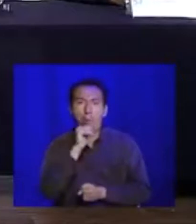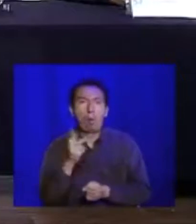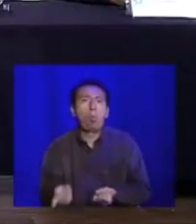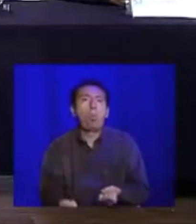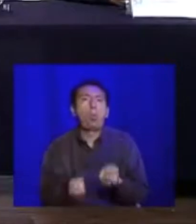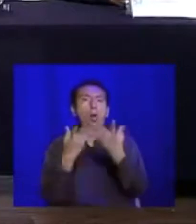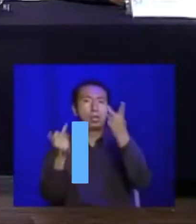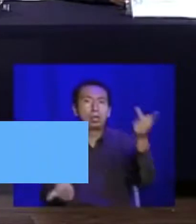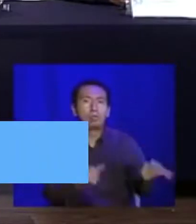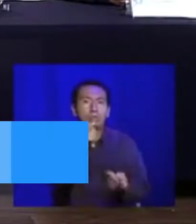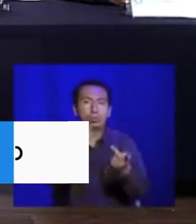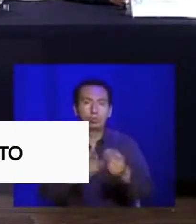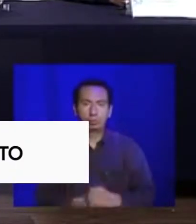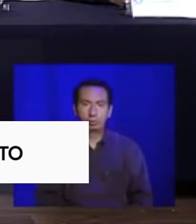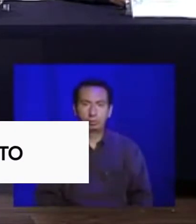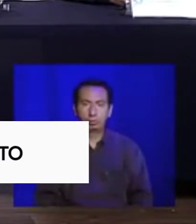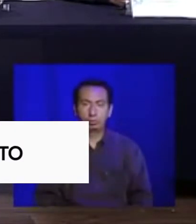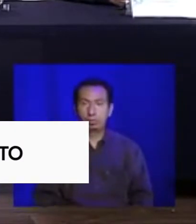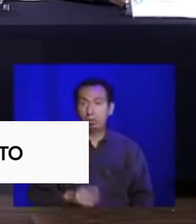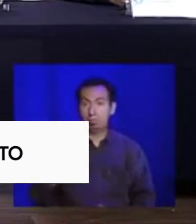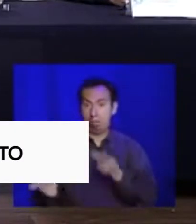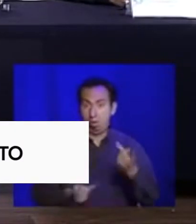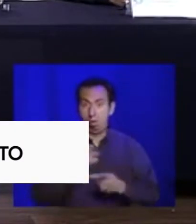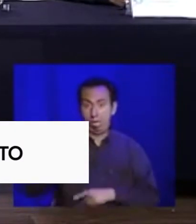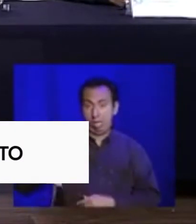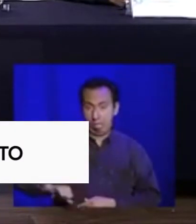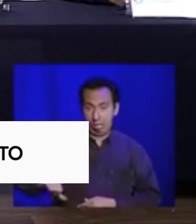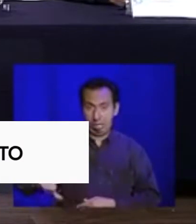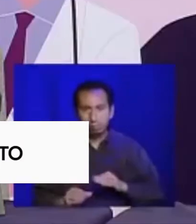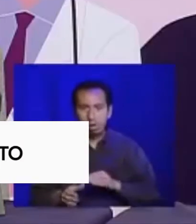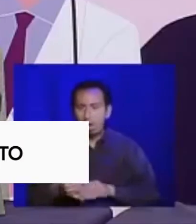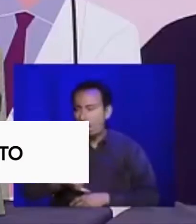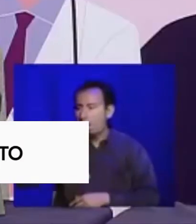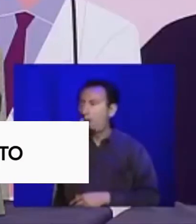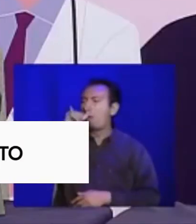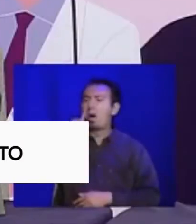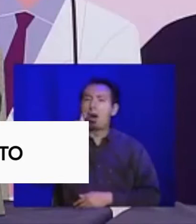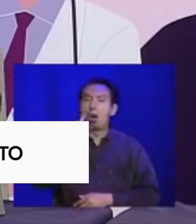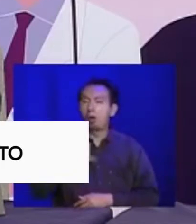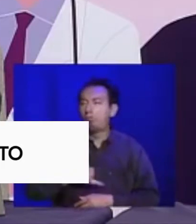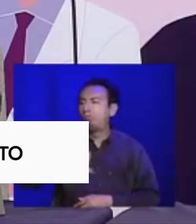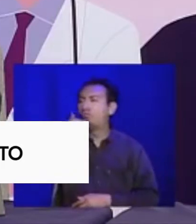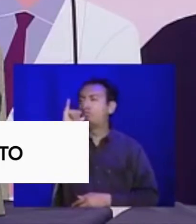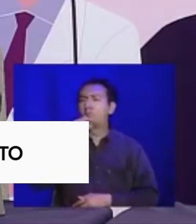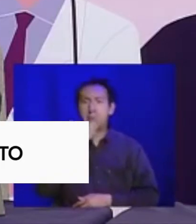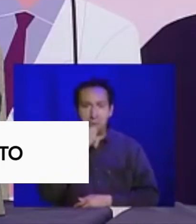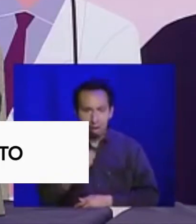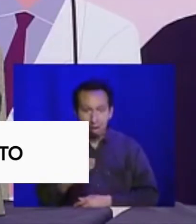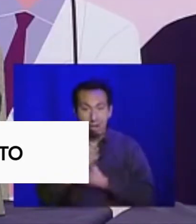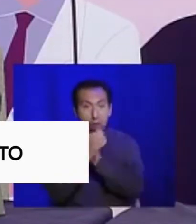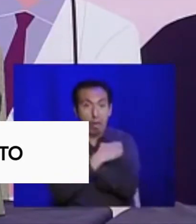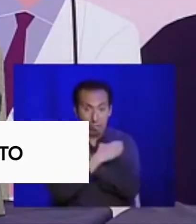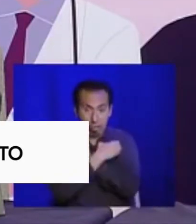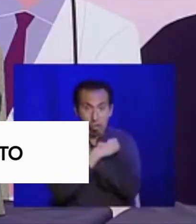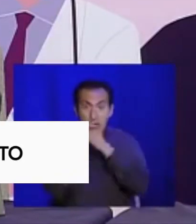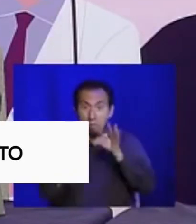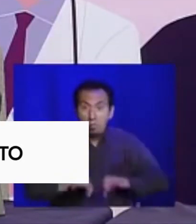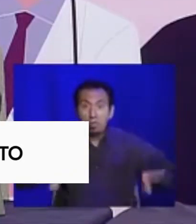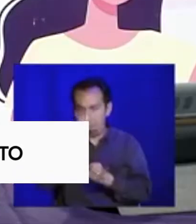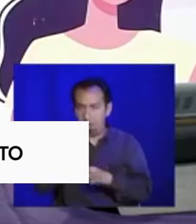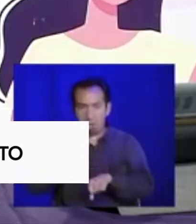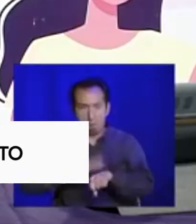La reincorporación del sector económico en Guanajuato deberá ser gradual y responsable, informó Froylan Salas Navarro,